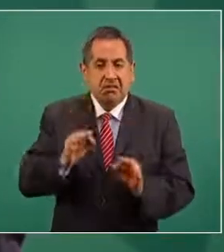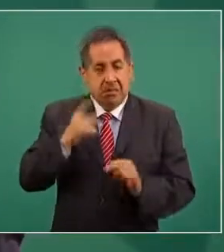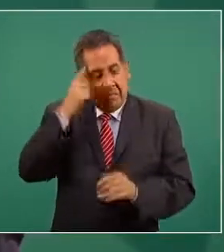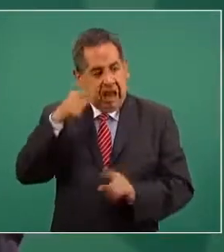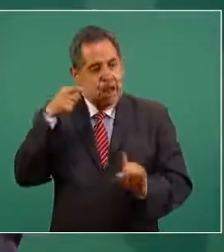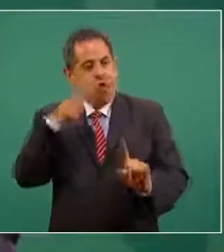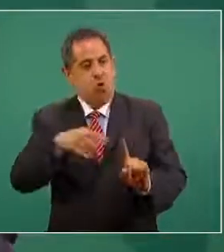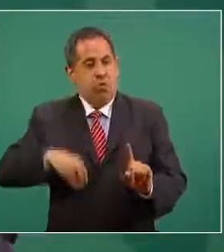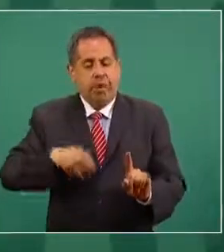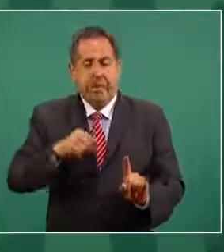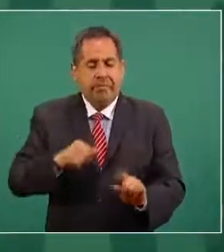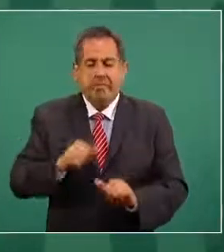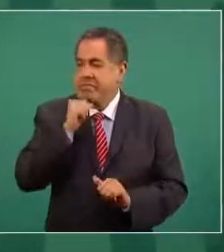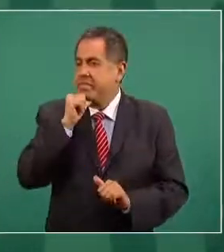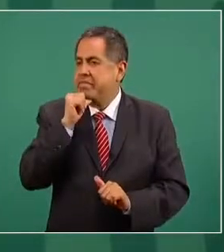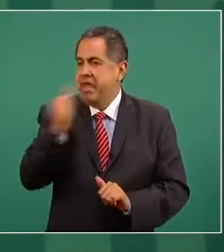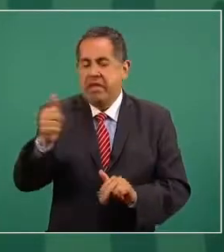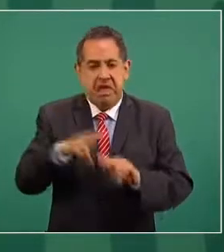Es lo que dice.